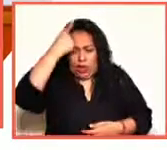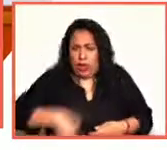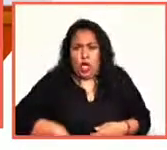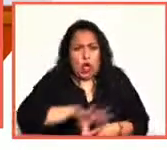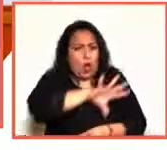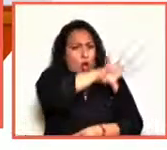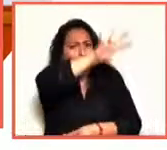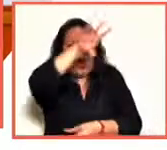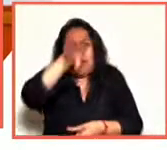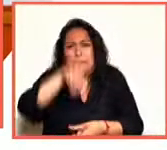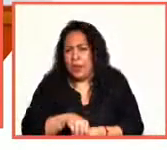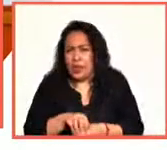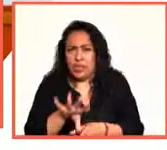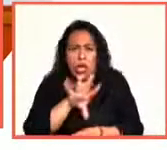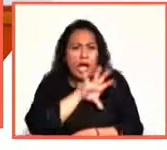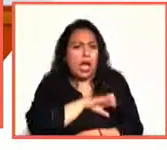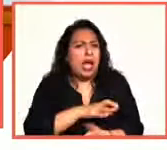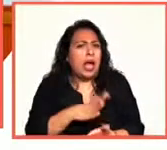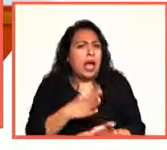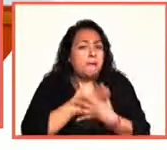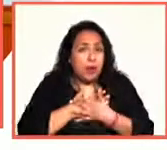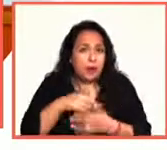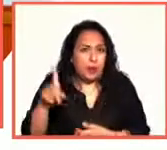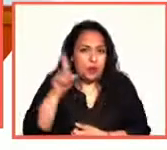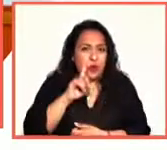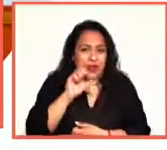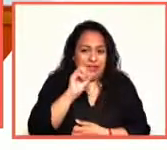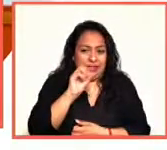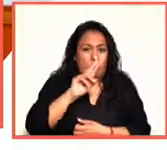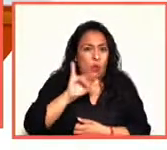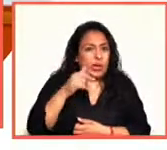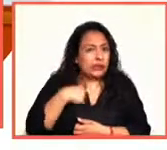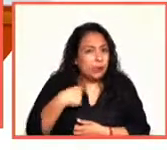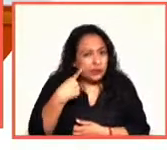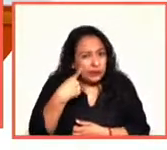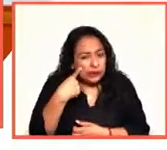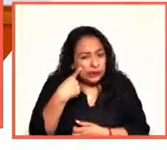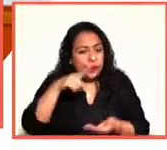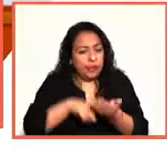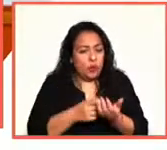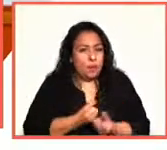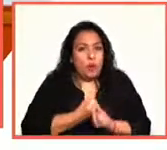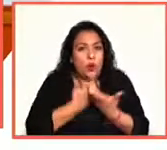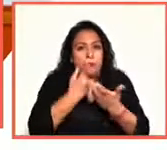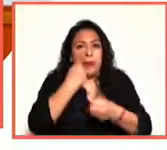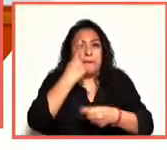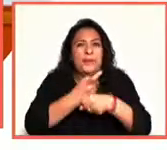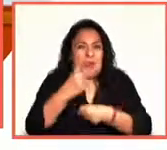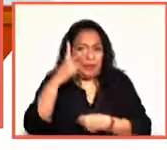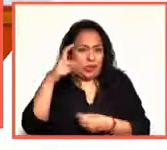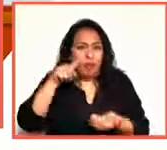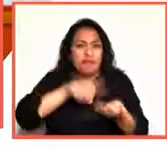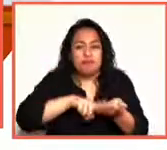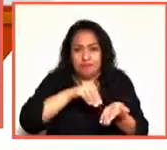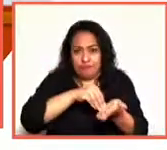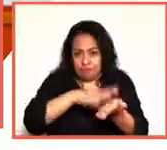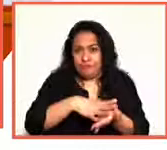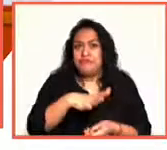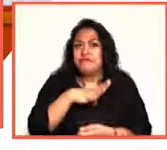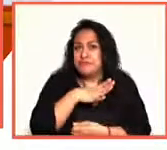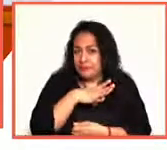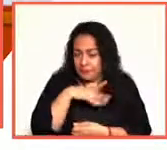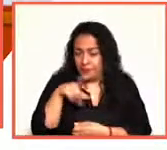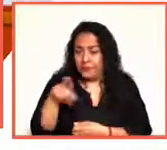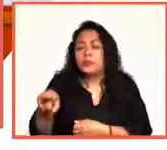Sor Juana, y está presente Góngora en su gran poema Primero Sueño. David, incluso tú también